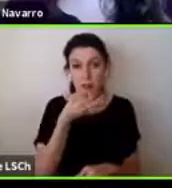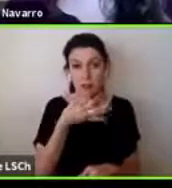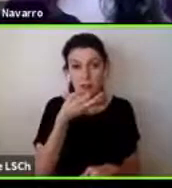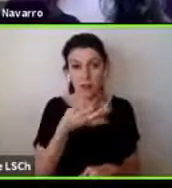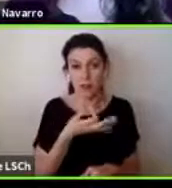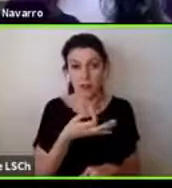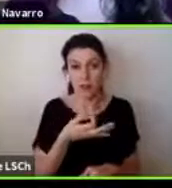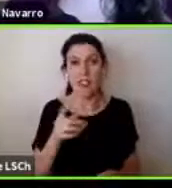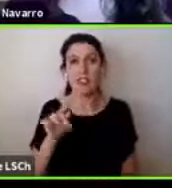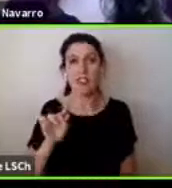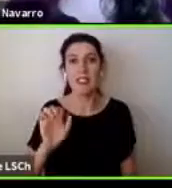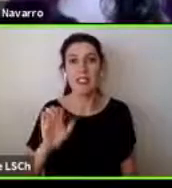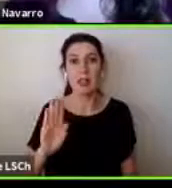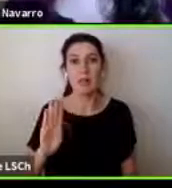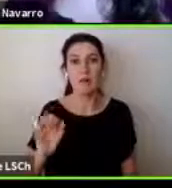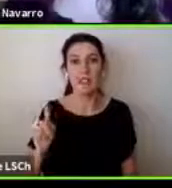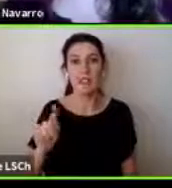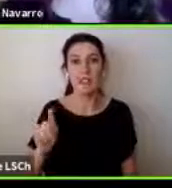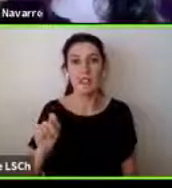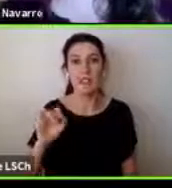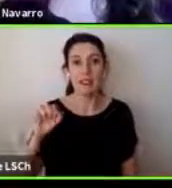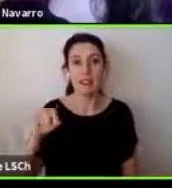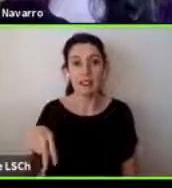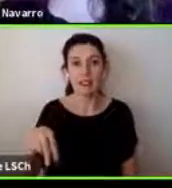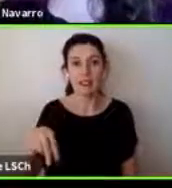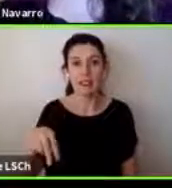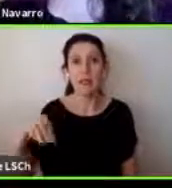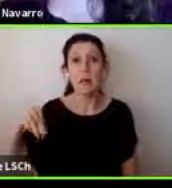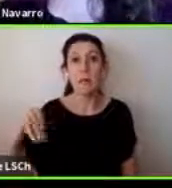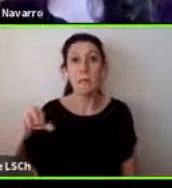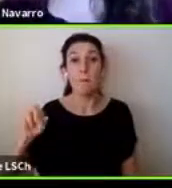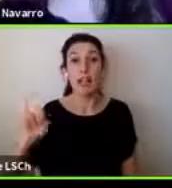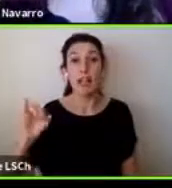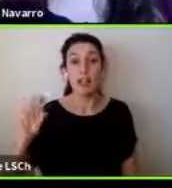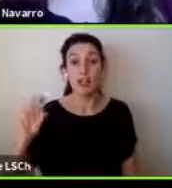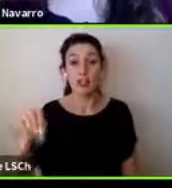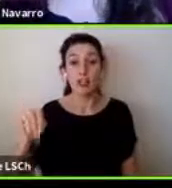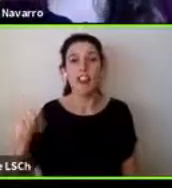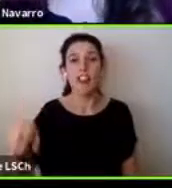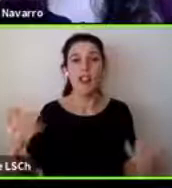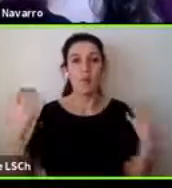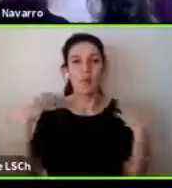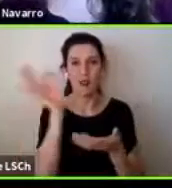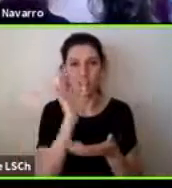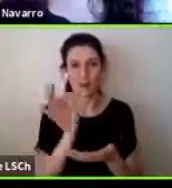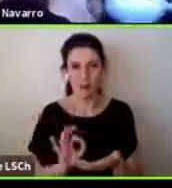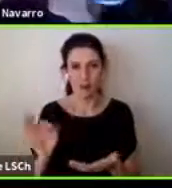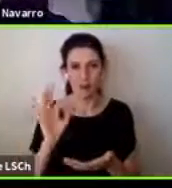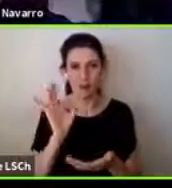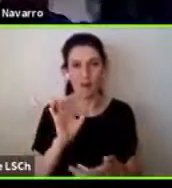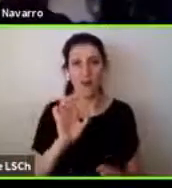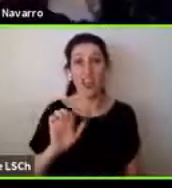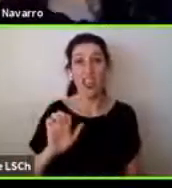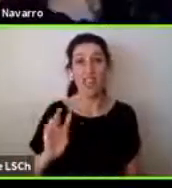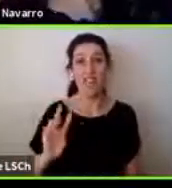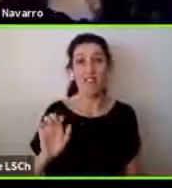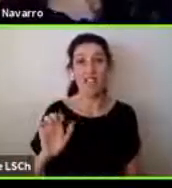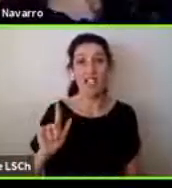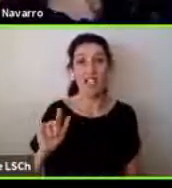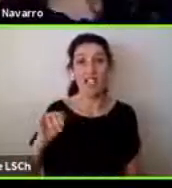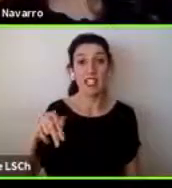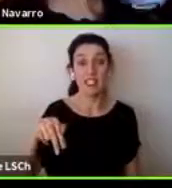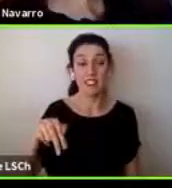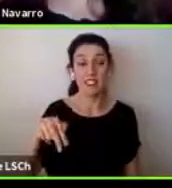Marión Garolera que son los ilustradores de este proyecto y Evelyn Vera que es la investigadora responsable de Neuromundos